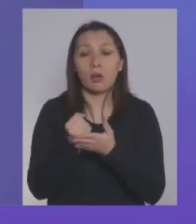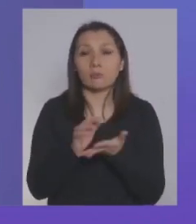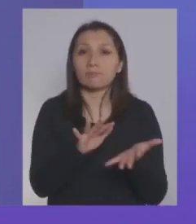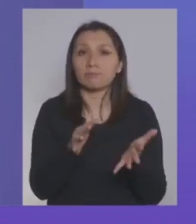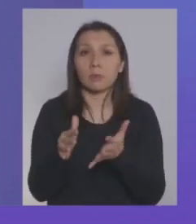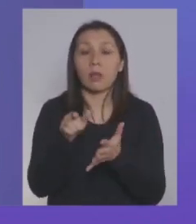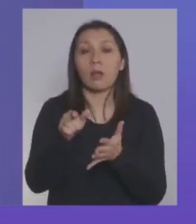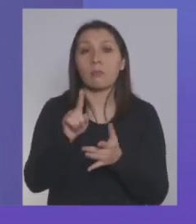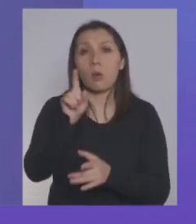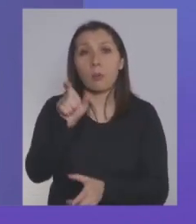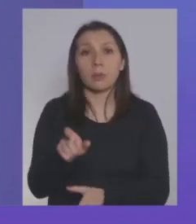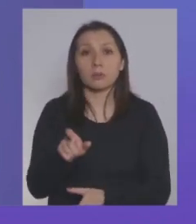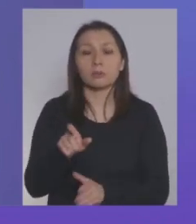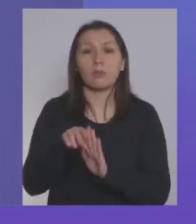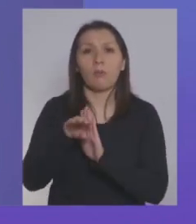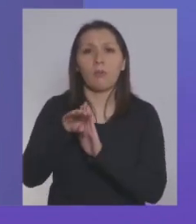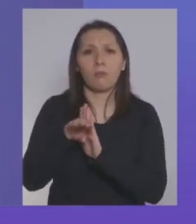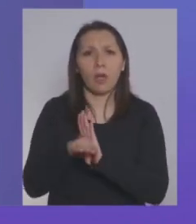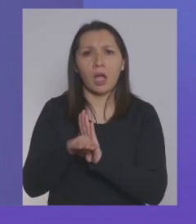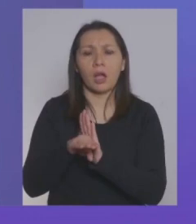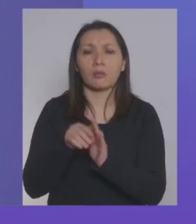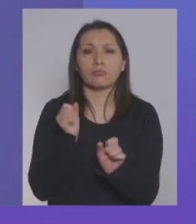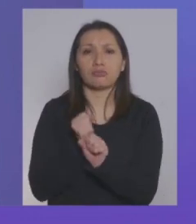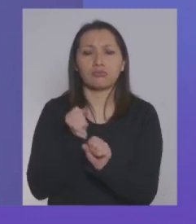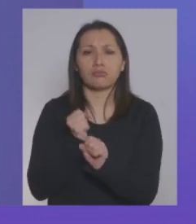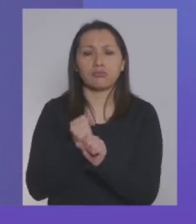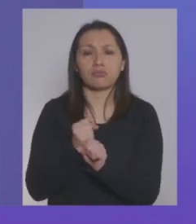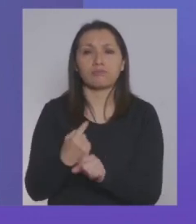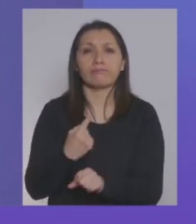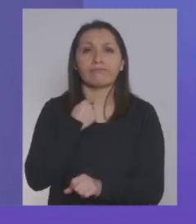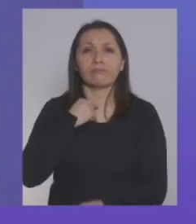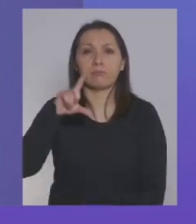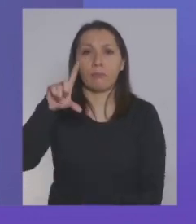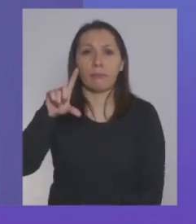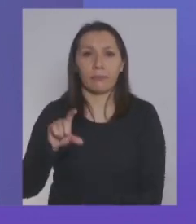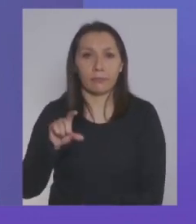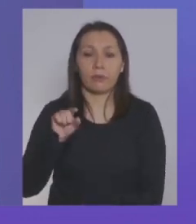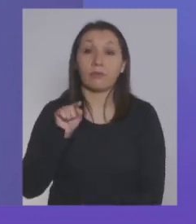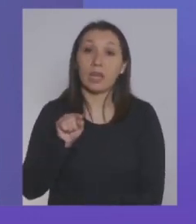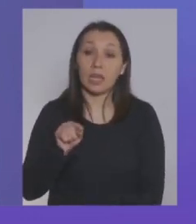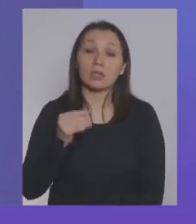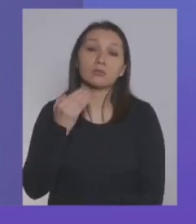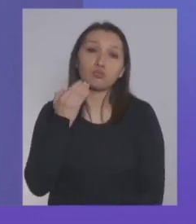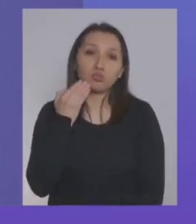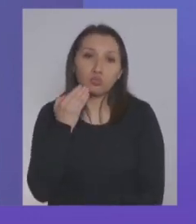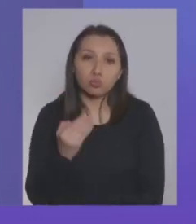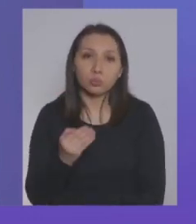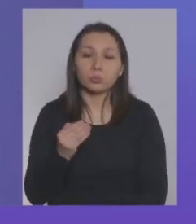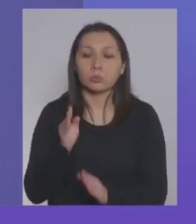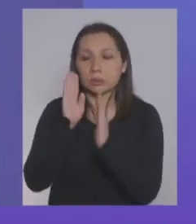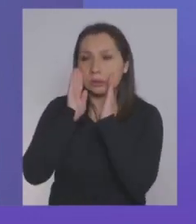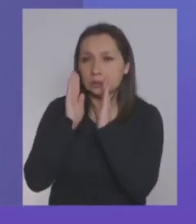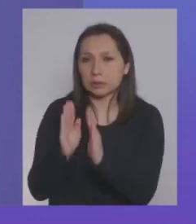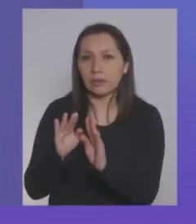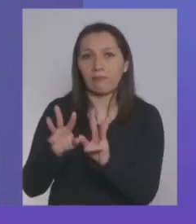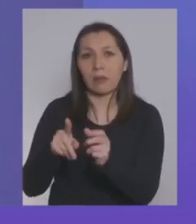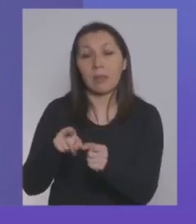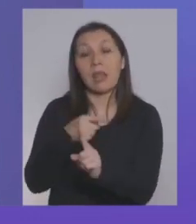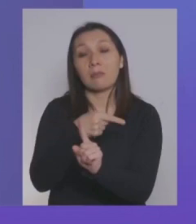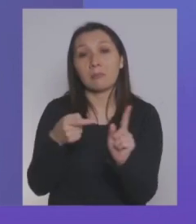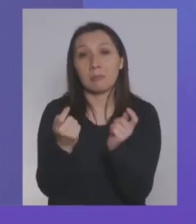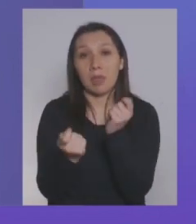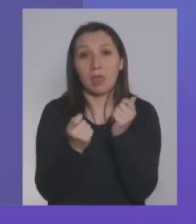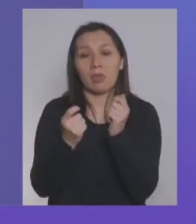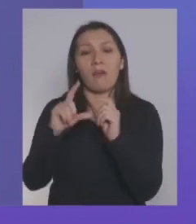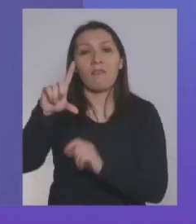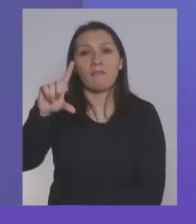referencia a alguien que ha tenido una merma, que ha sufrido un perjuicio, ¿no es cierto? Y por lo tanto, este beneficio está dirigido a familias de clase media que